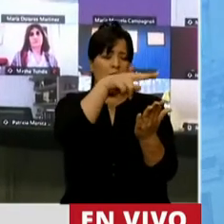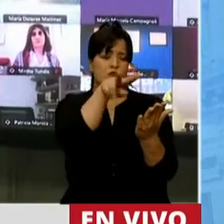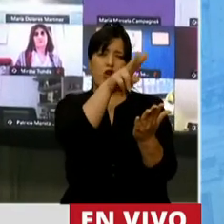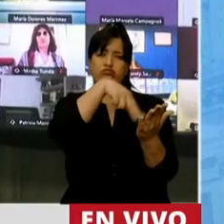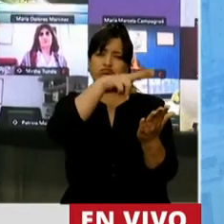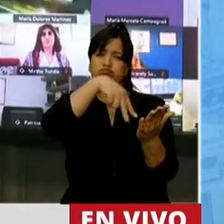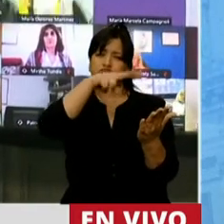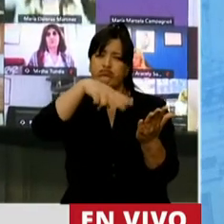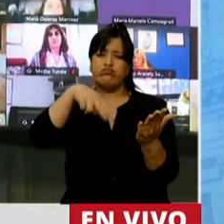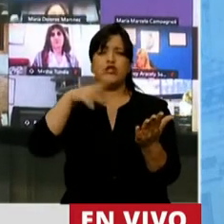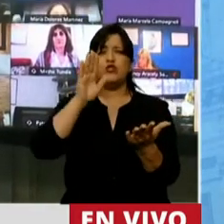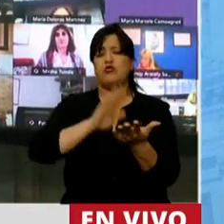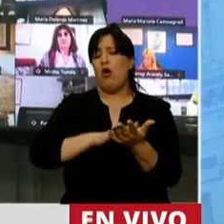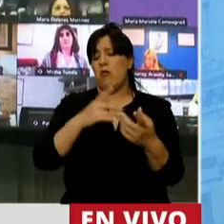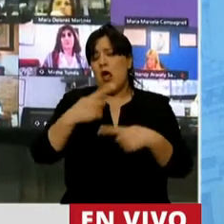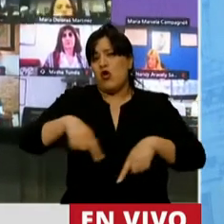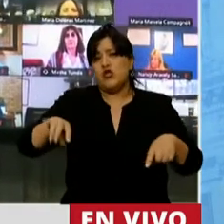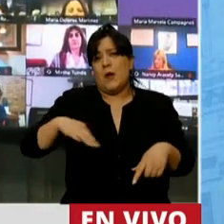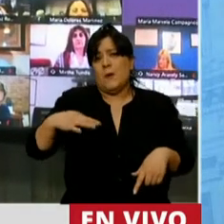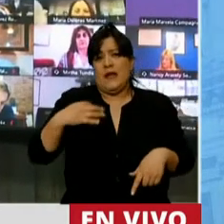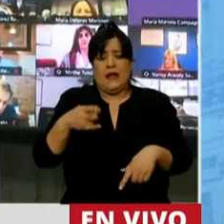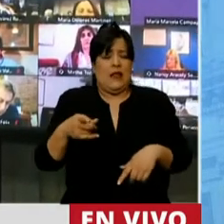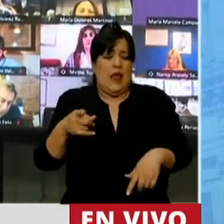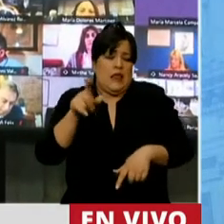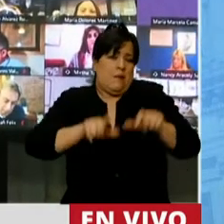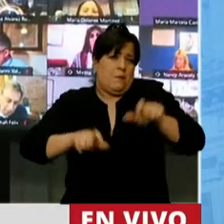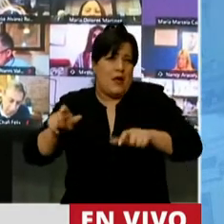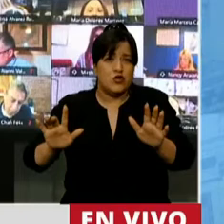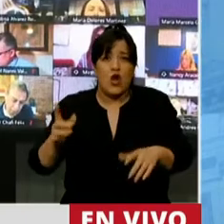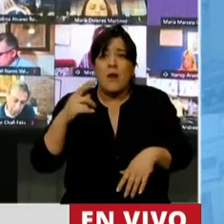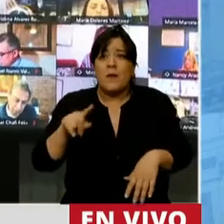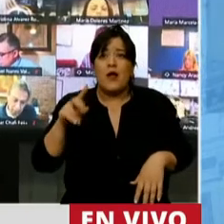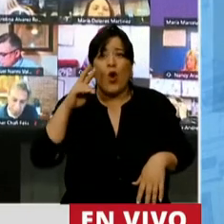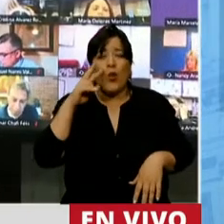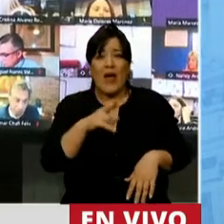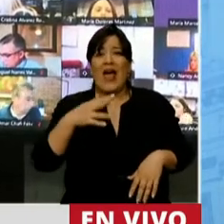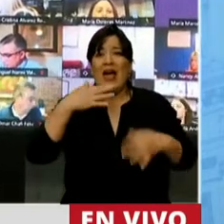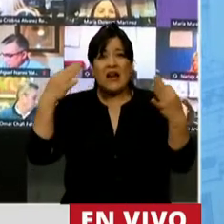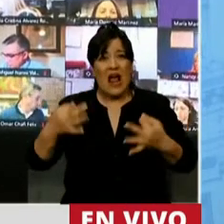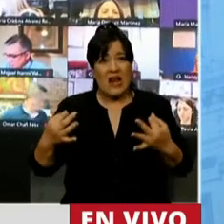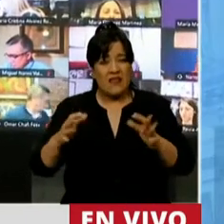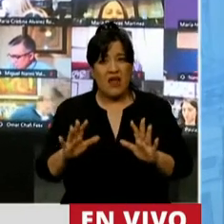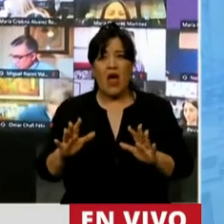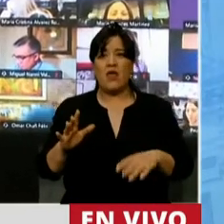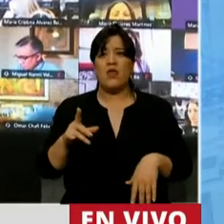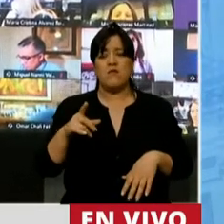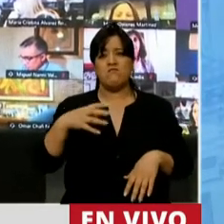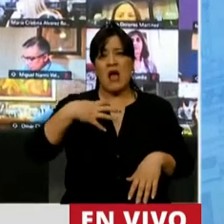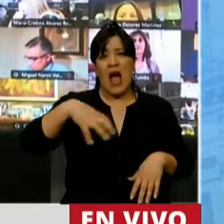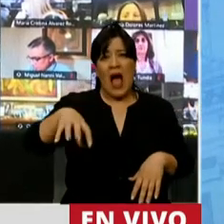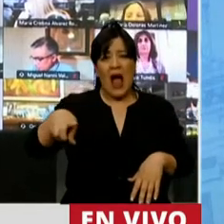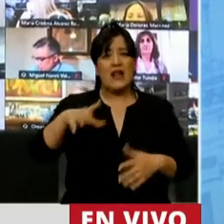atinentes a la vida nacional, estamos viendo la realidad de cuál es la importancia que se le da a un área